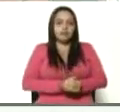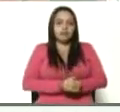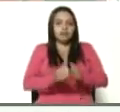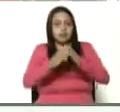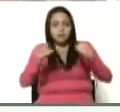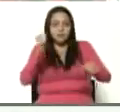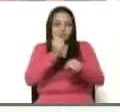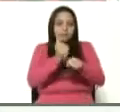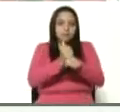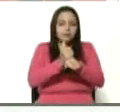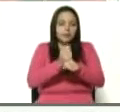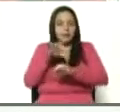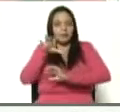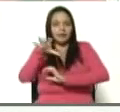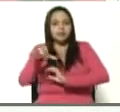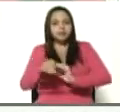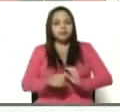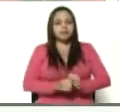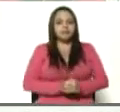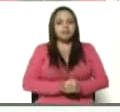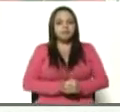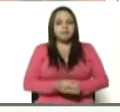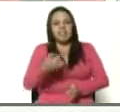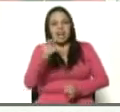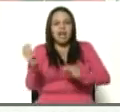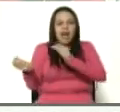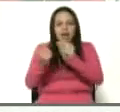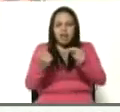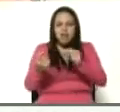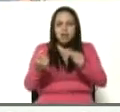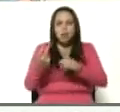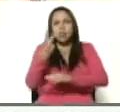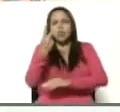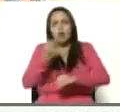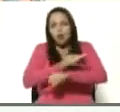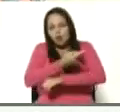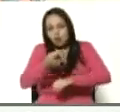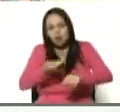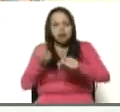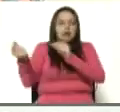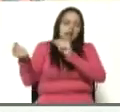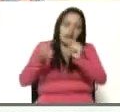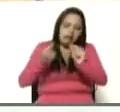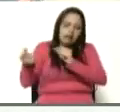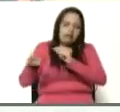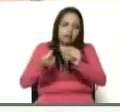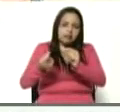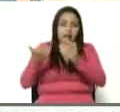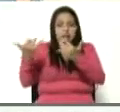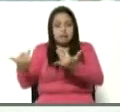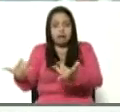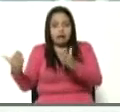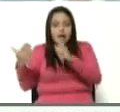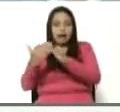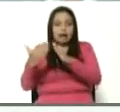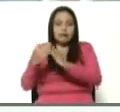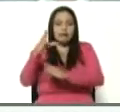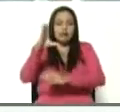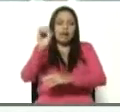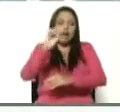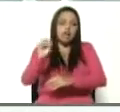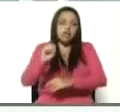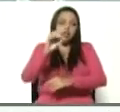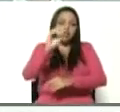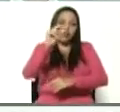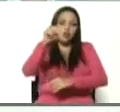del país. Estuvimos hablando casi dos horas después. Ya en la casona. Desde